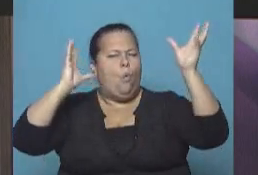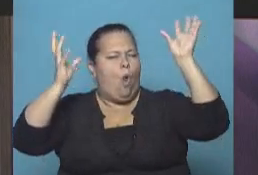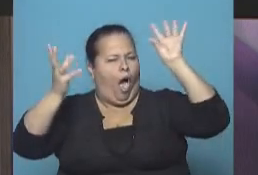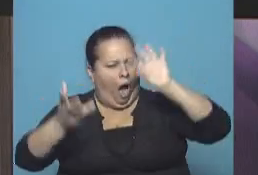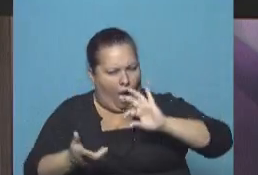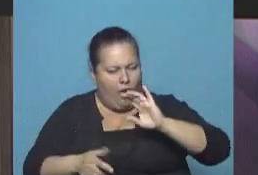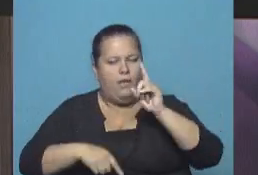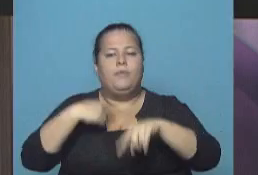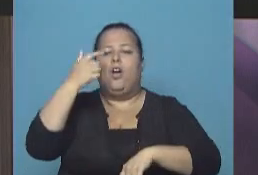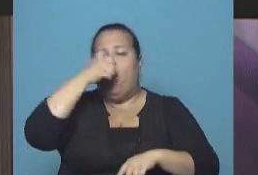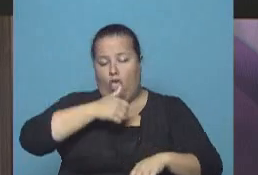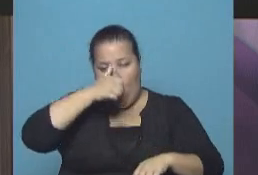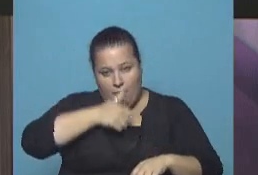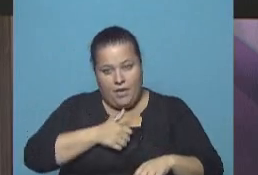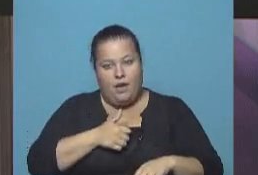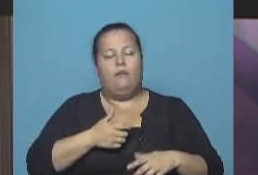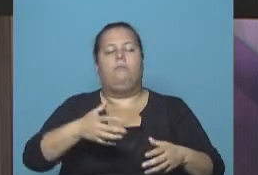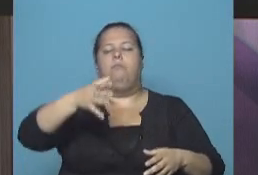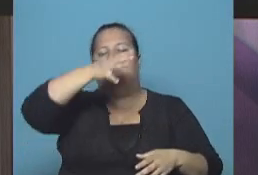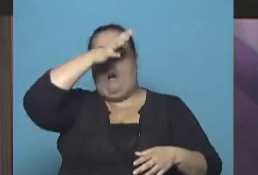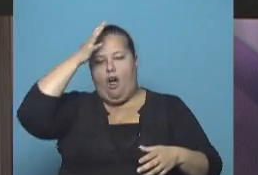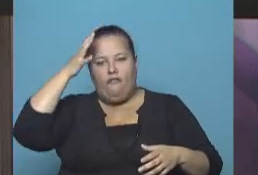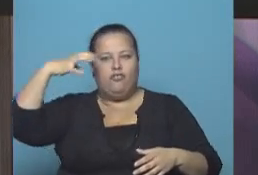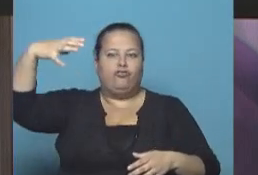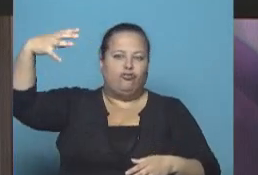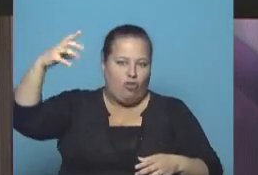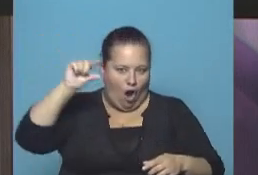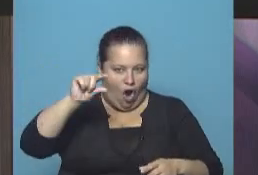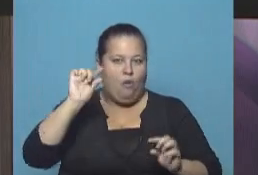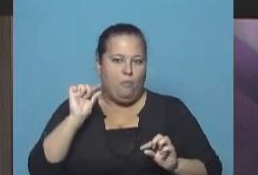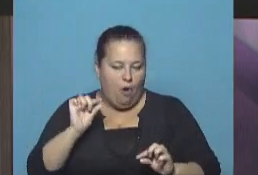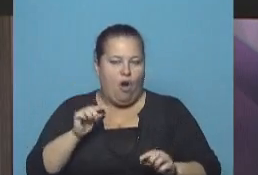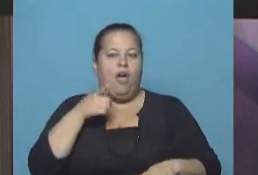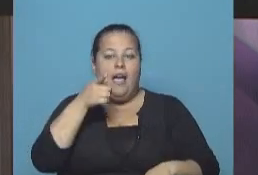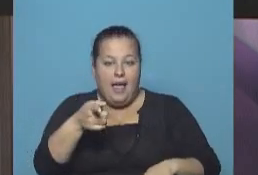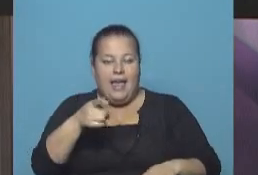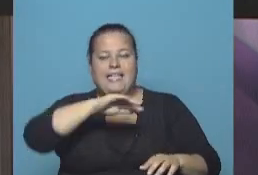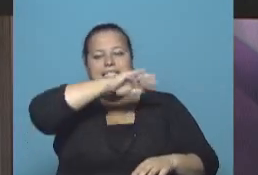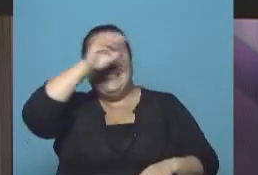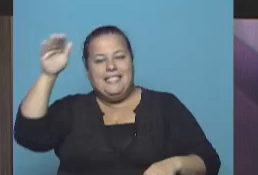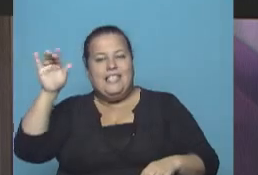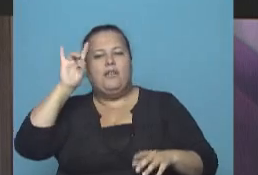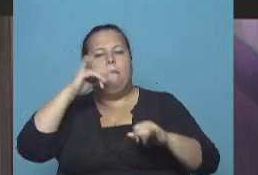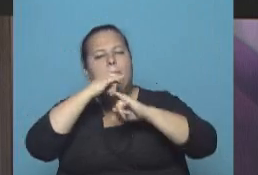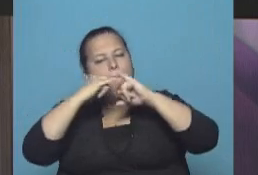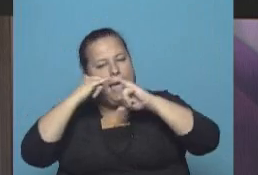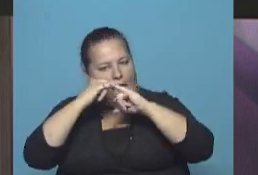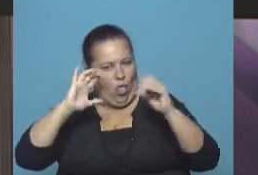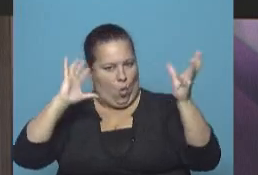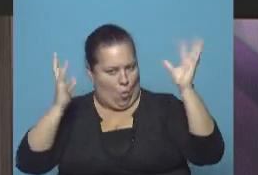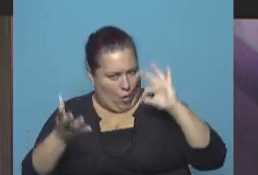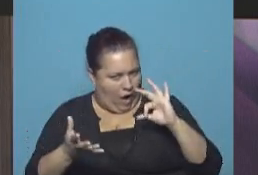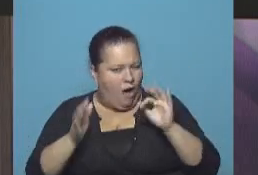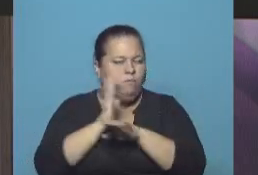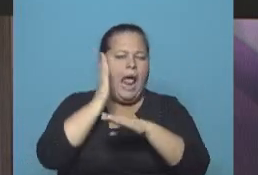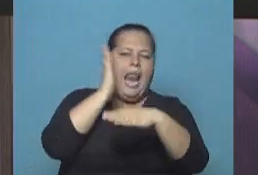nublado. Y vemos el domingo, al fin aparece un poquito de sol. Ahí tendremos el cielo solo parcialmente nublado,